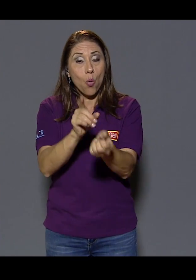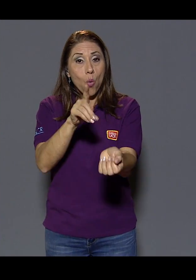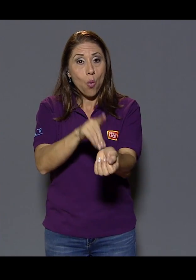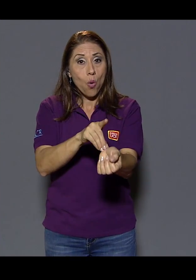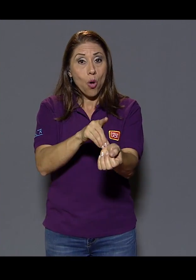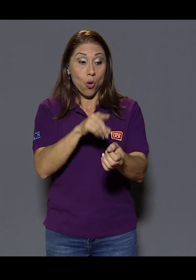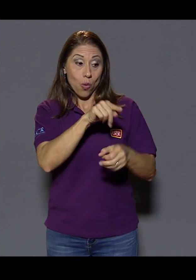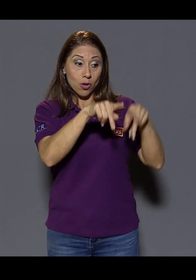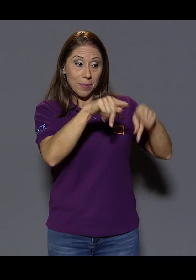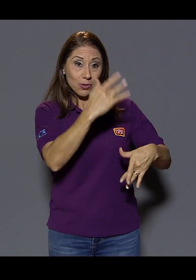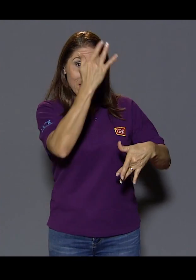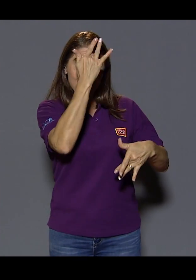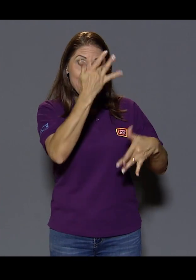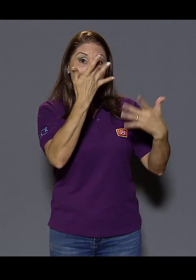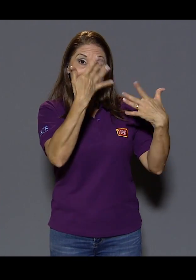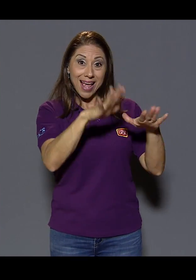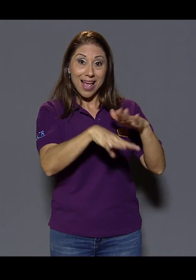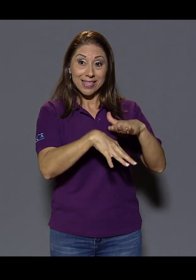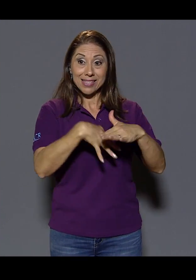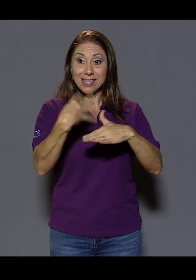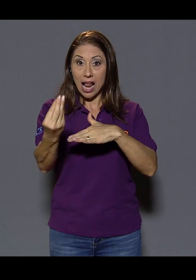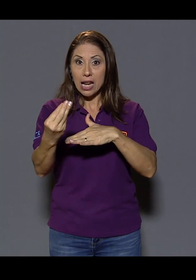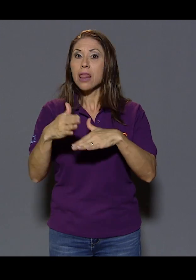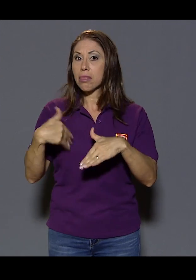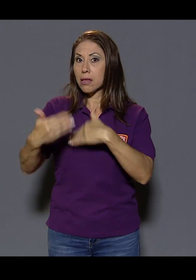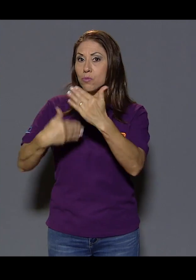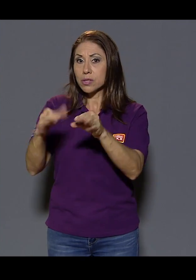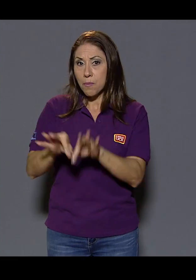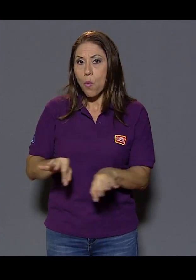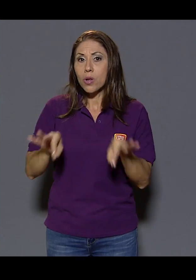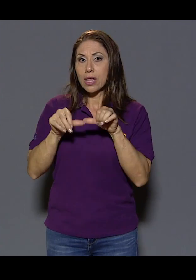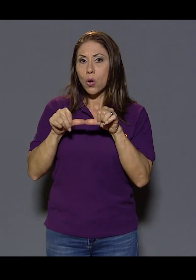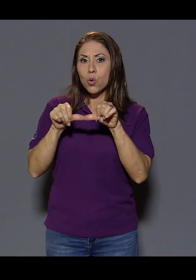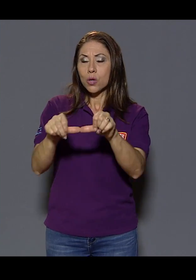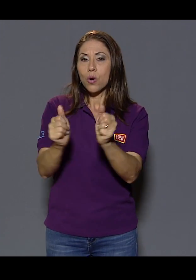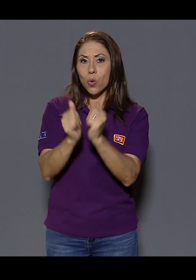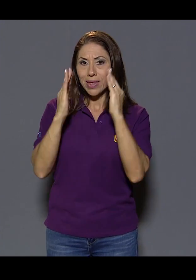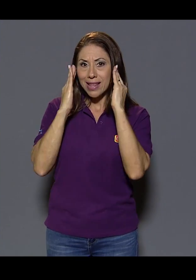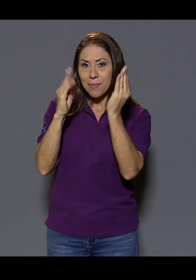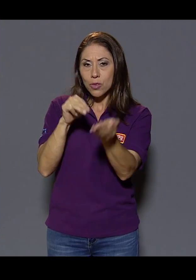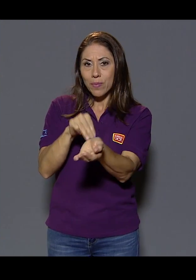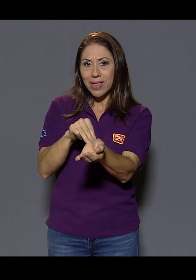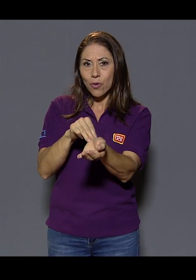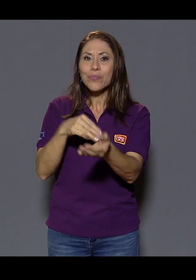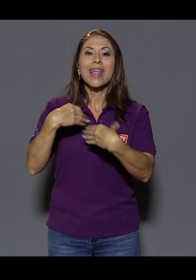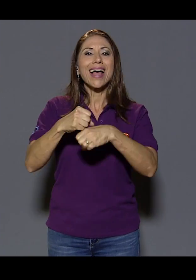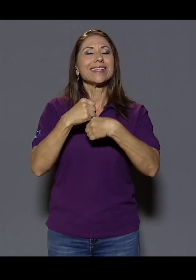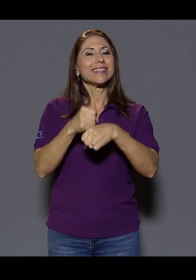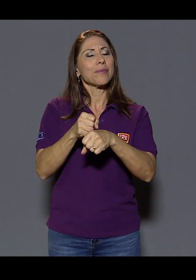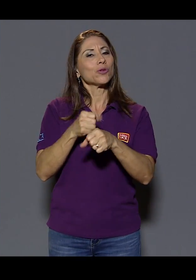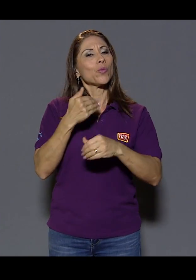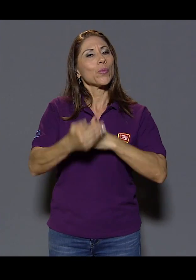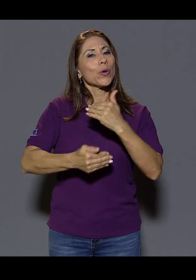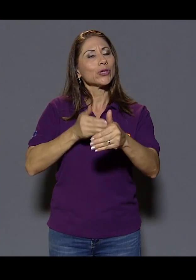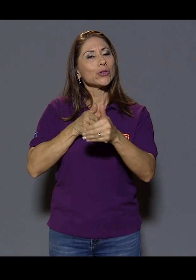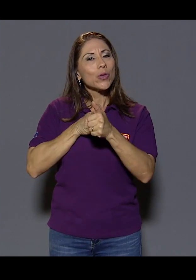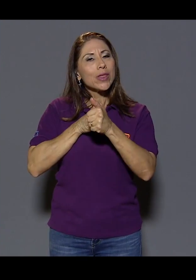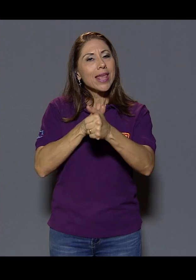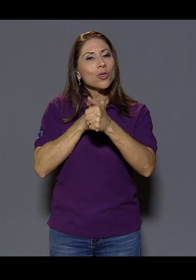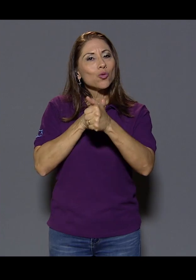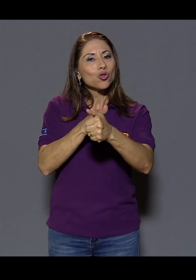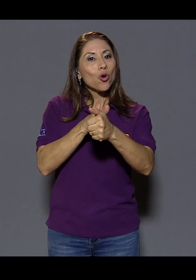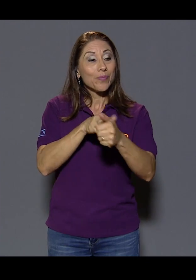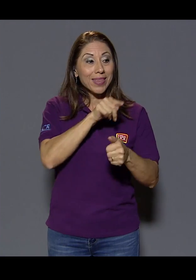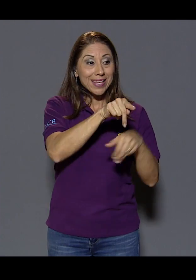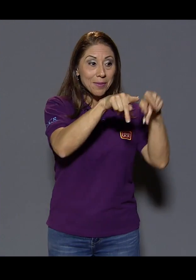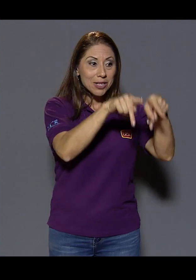citas, para que una vez que el usuario lograra regresar, continúe con el tratamiento. Hacemos todo un proceso de inducción. El proceso